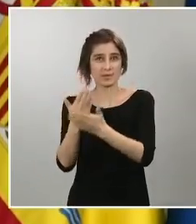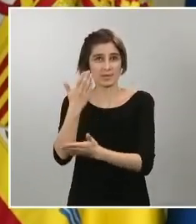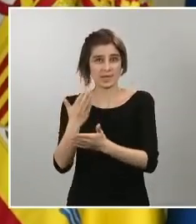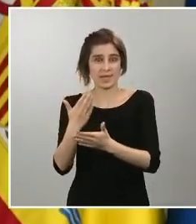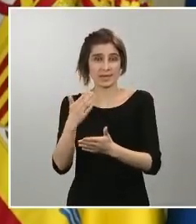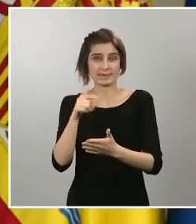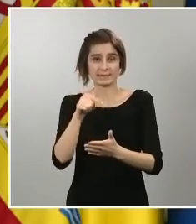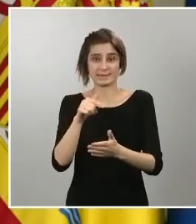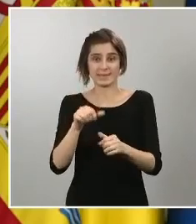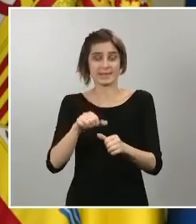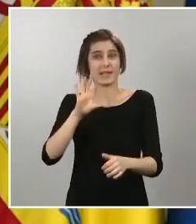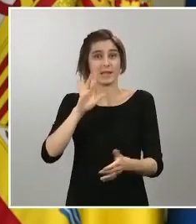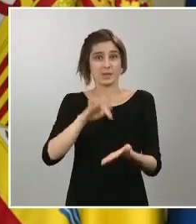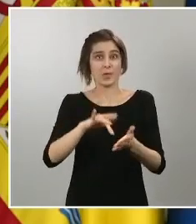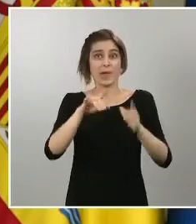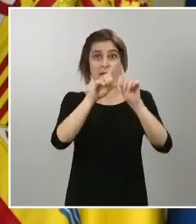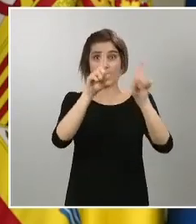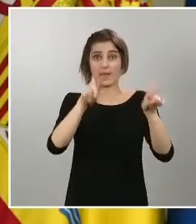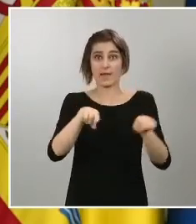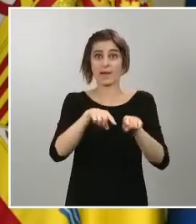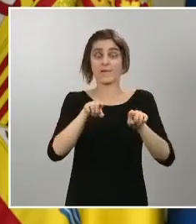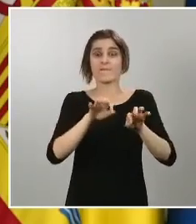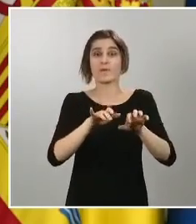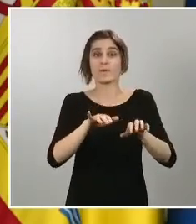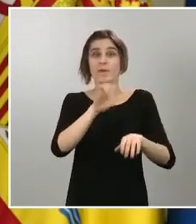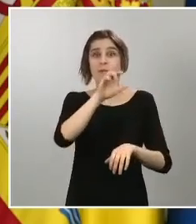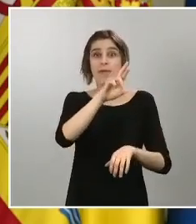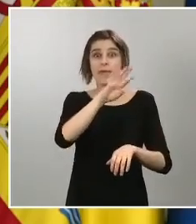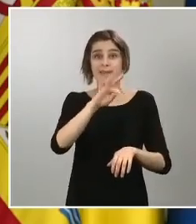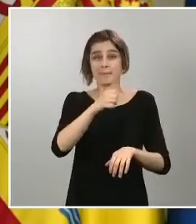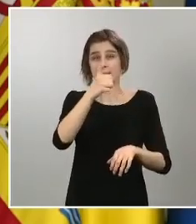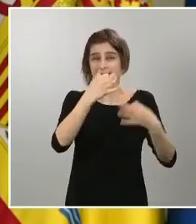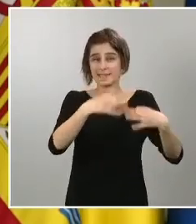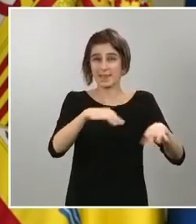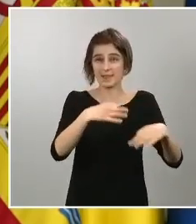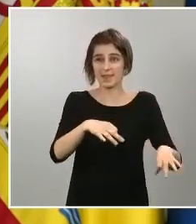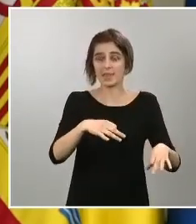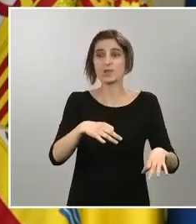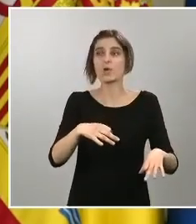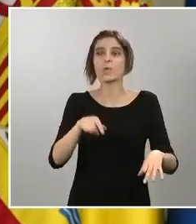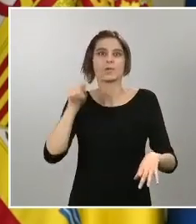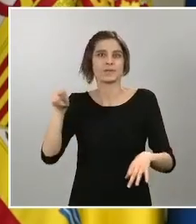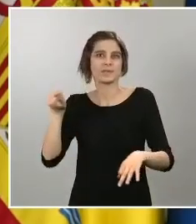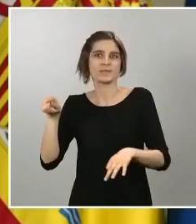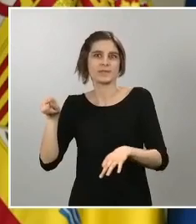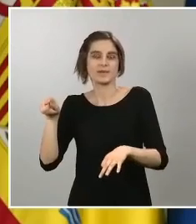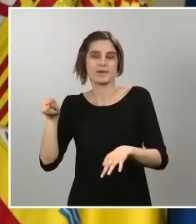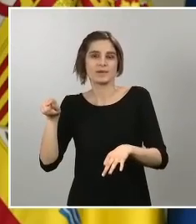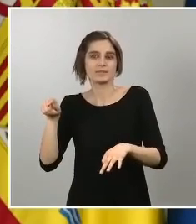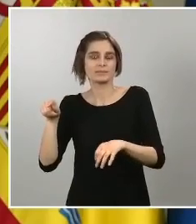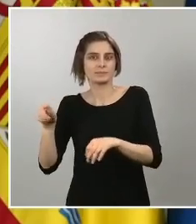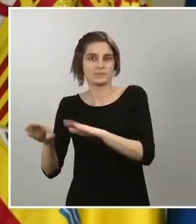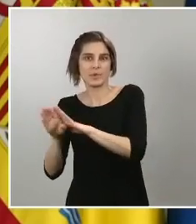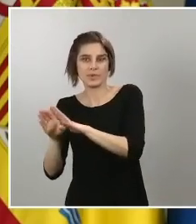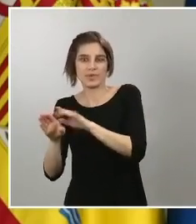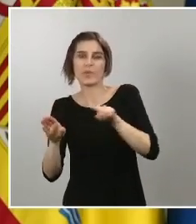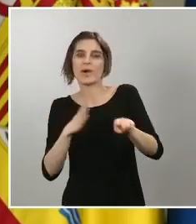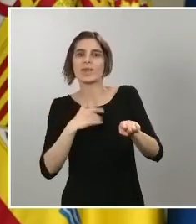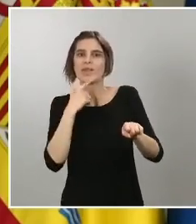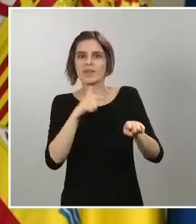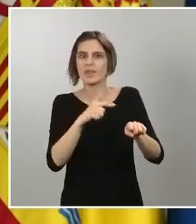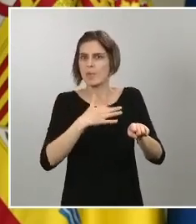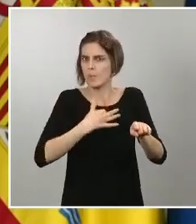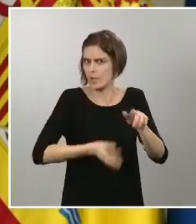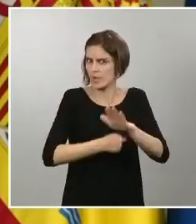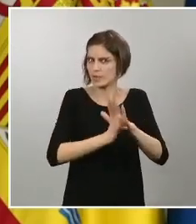a disposición de todas y cada una de las empresas de nuestro país por tanto claro que pueden seguir presentando ERTE pero lo que estamos mandatando hoy